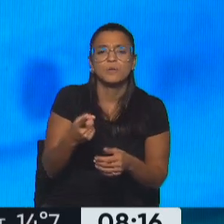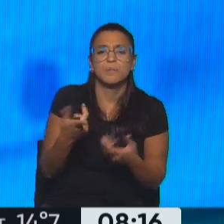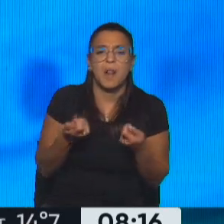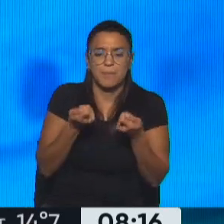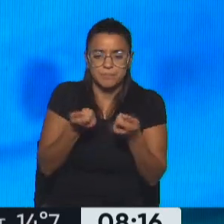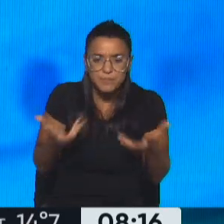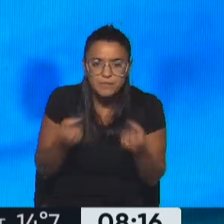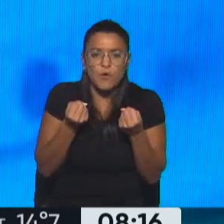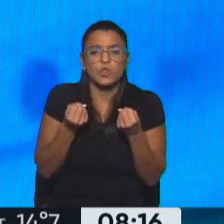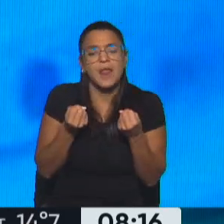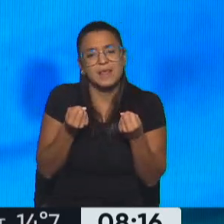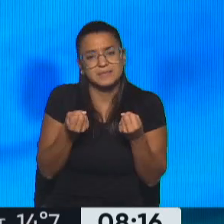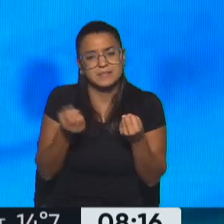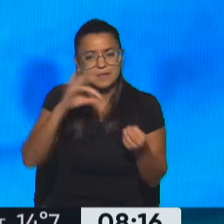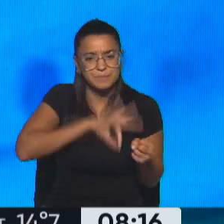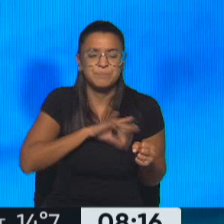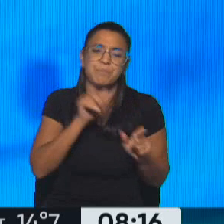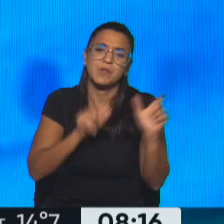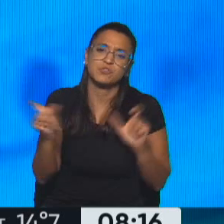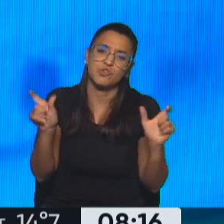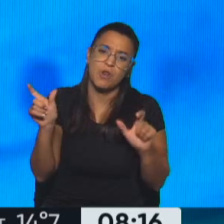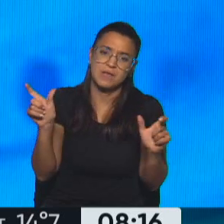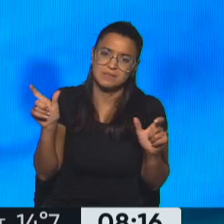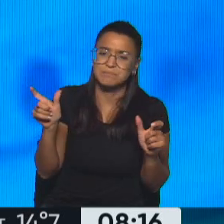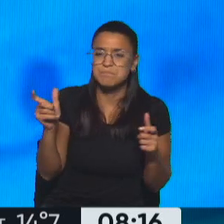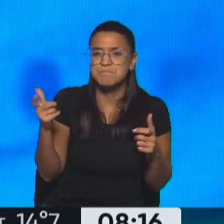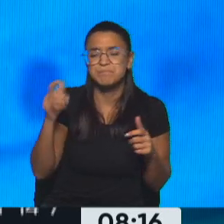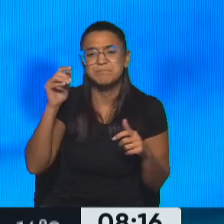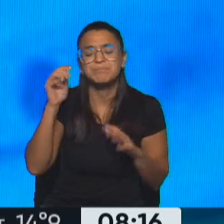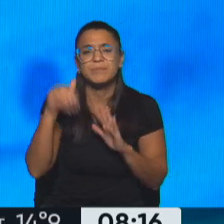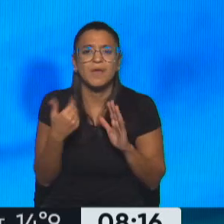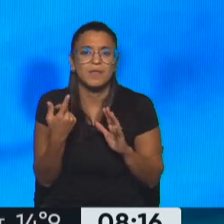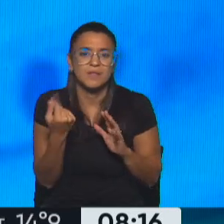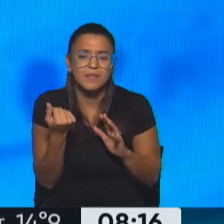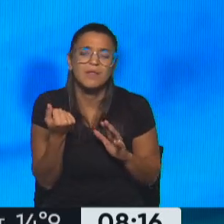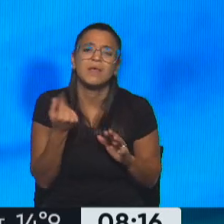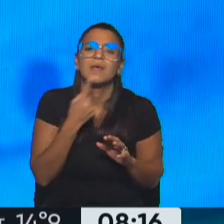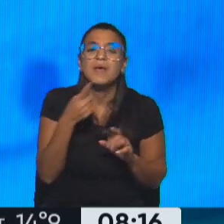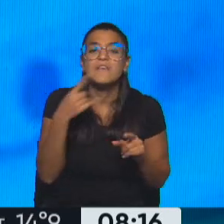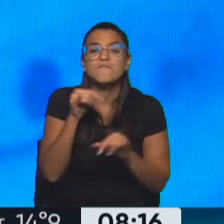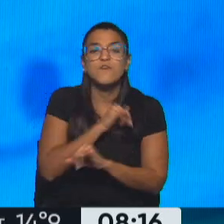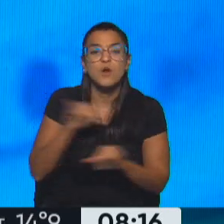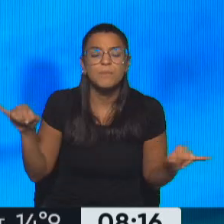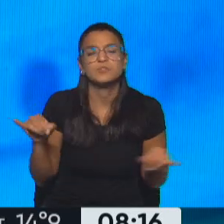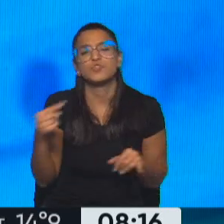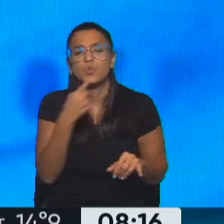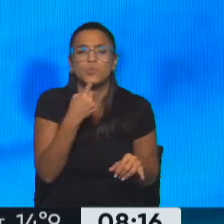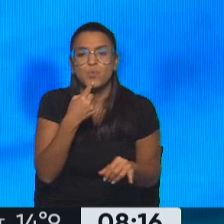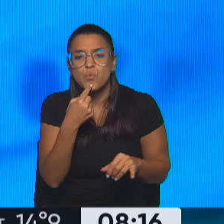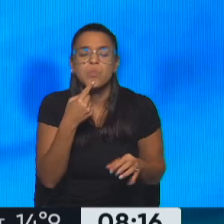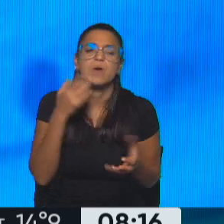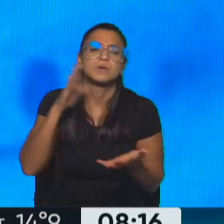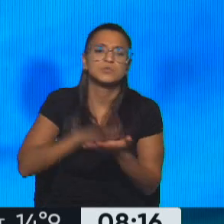fortalecer los ingresos de los más vulnerables sobre todo y en este contexto trajimos información sobre las dudas de